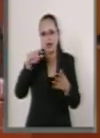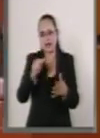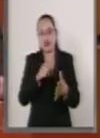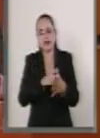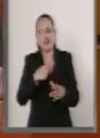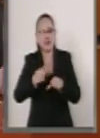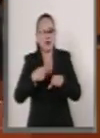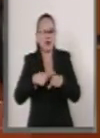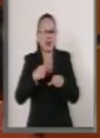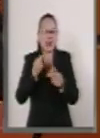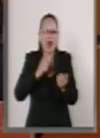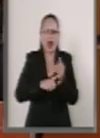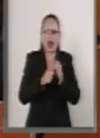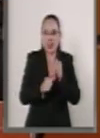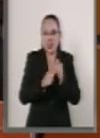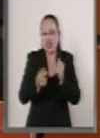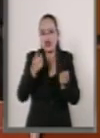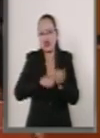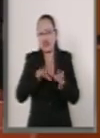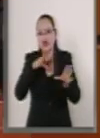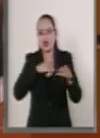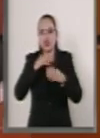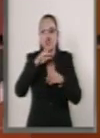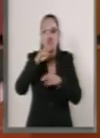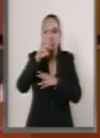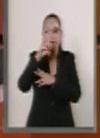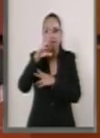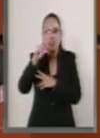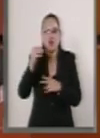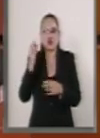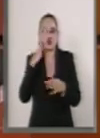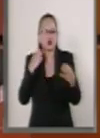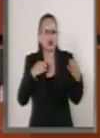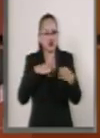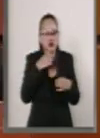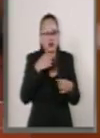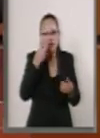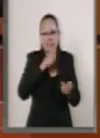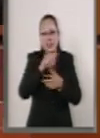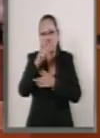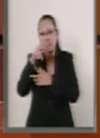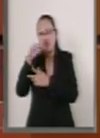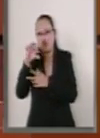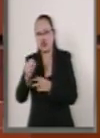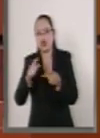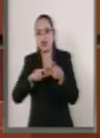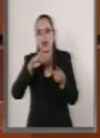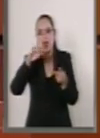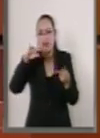las enfermedades diarreicas por rotavirus, la rubiola, el tétano, la rabia.